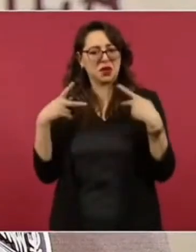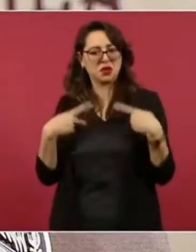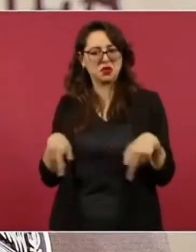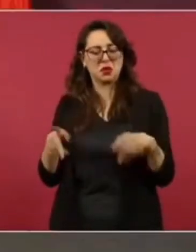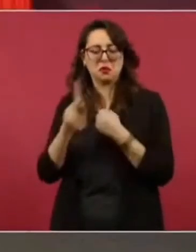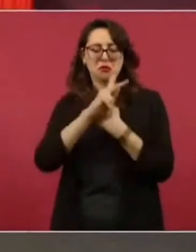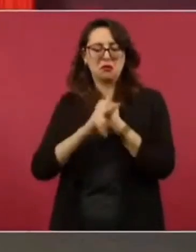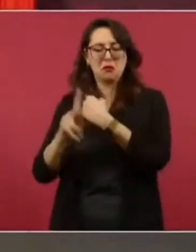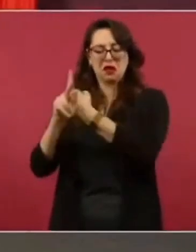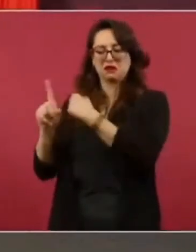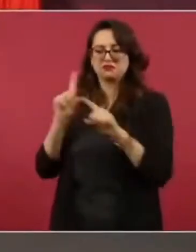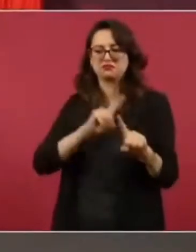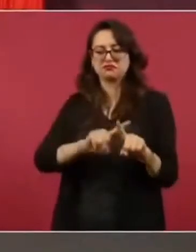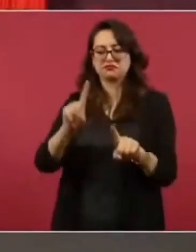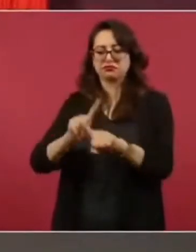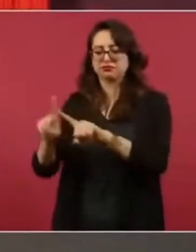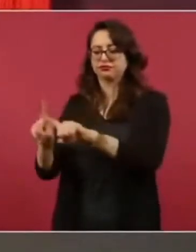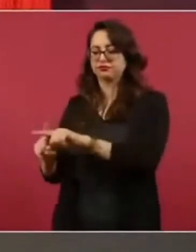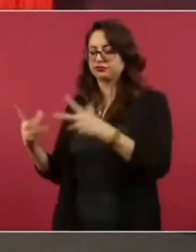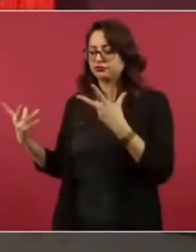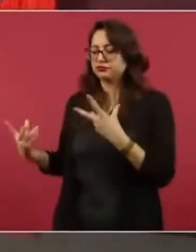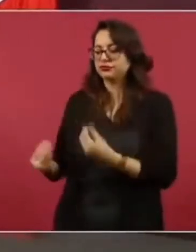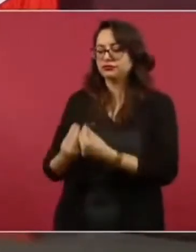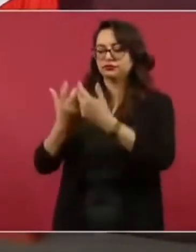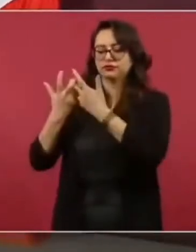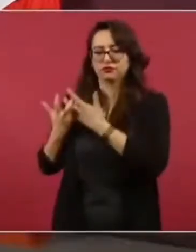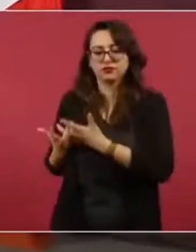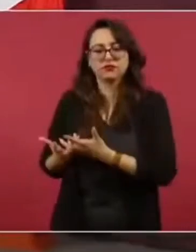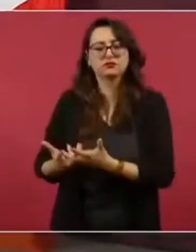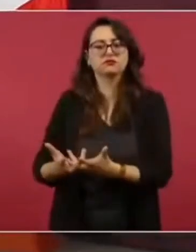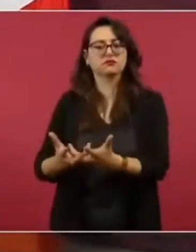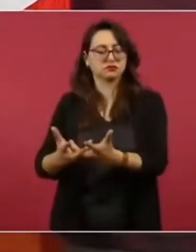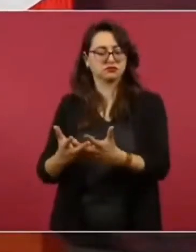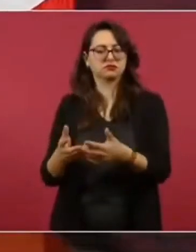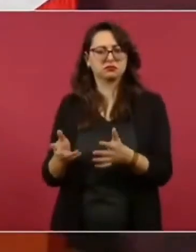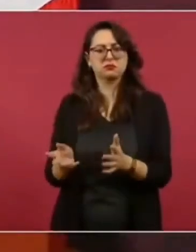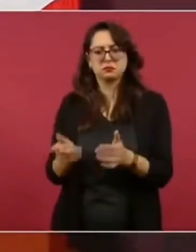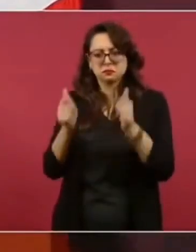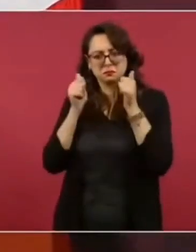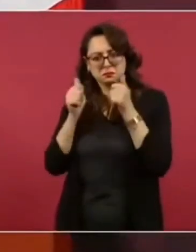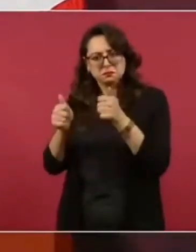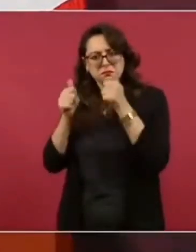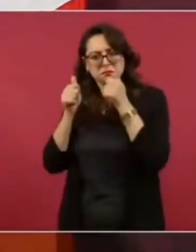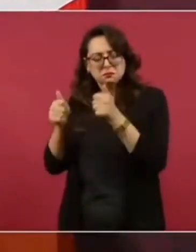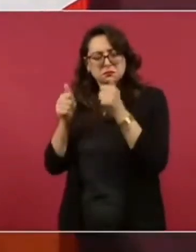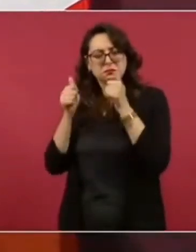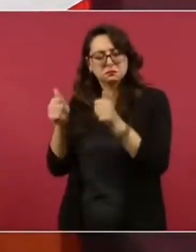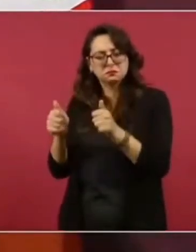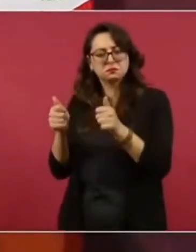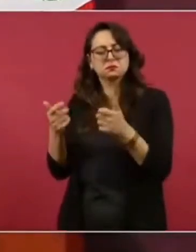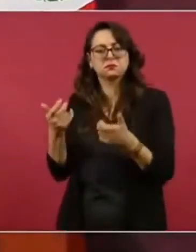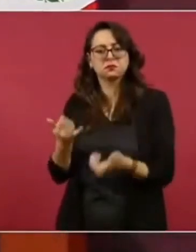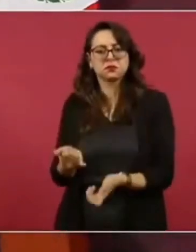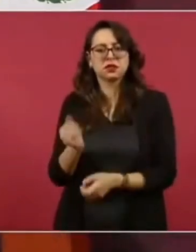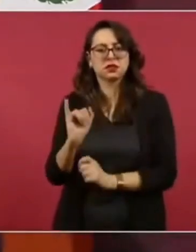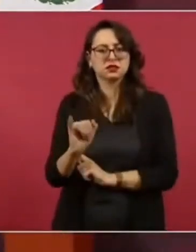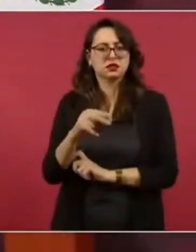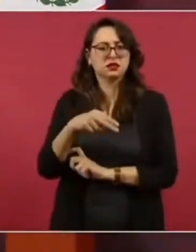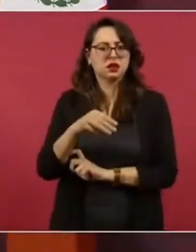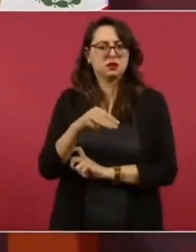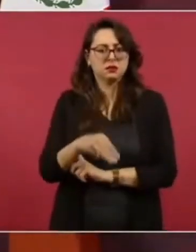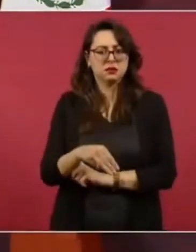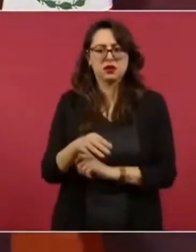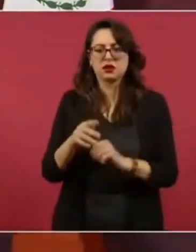nacionalidades, están siendo atendidos de manera permanente por personal del Instituto